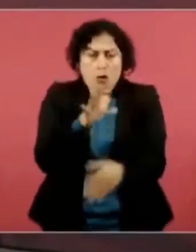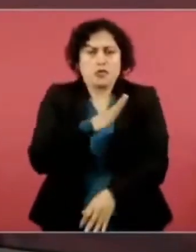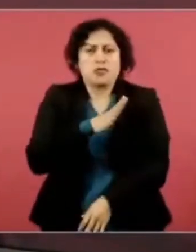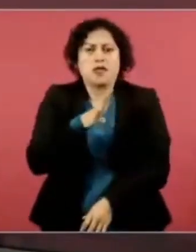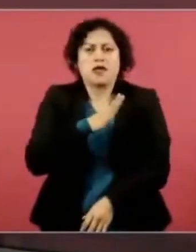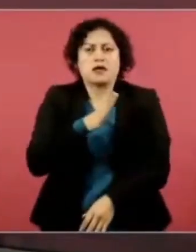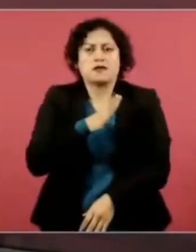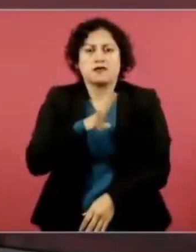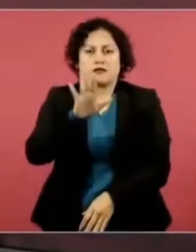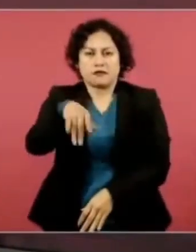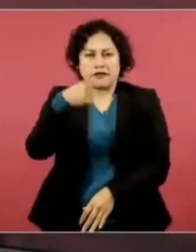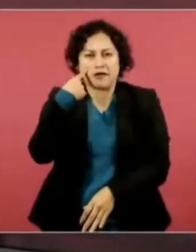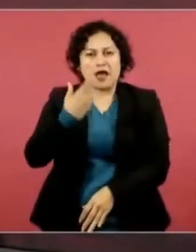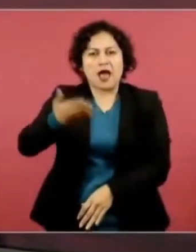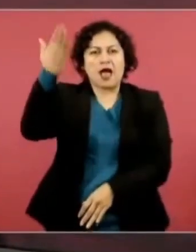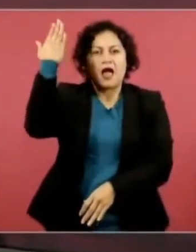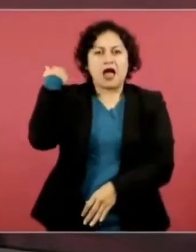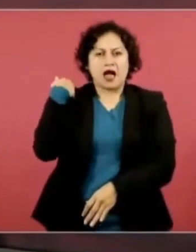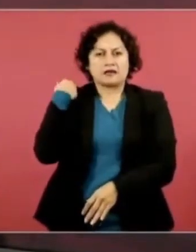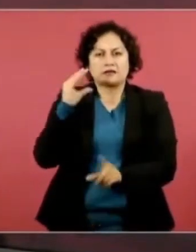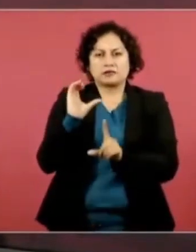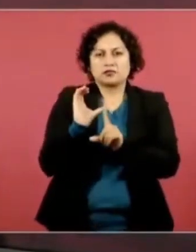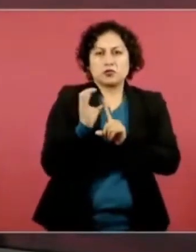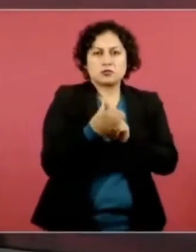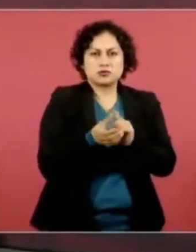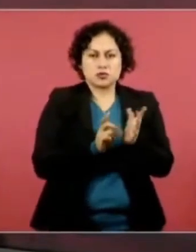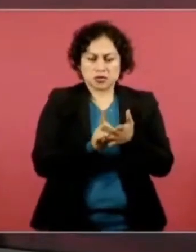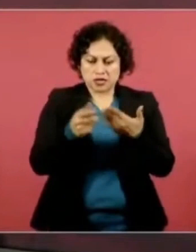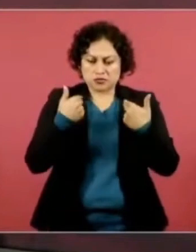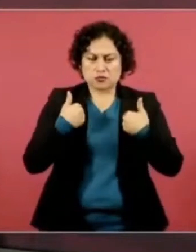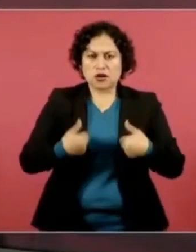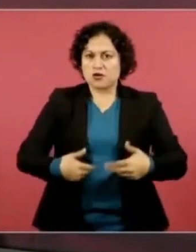yo ya estaba defendiendo a desaparecidos.